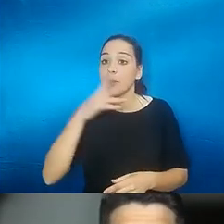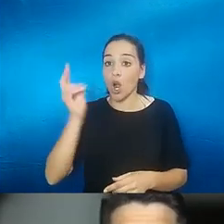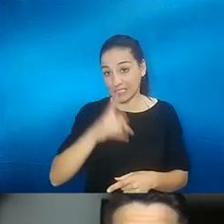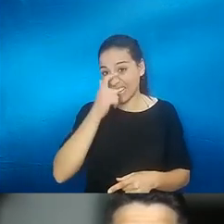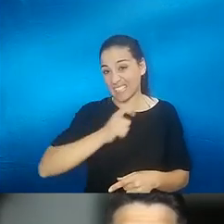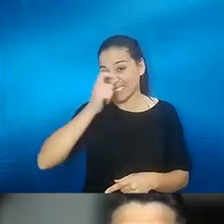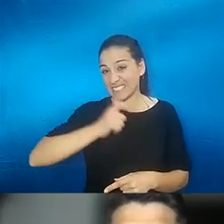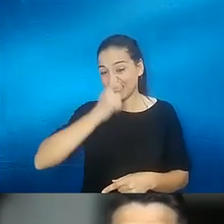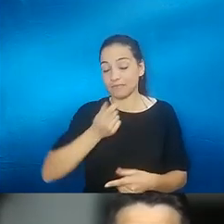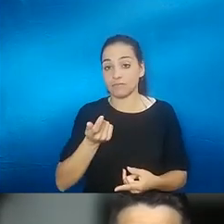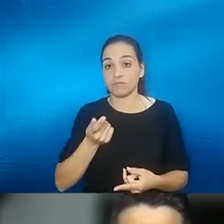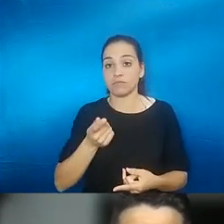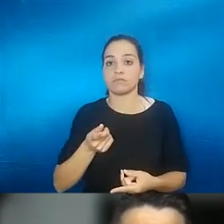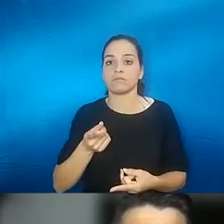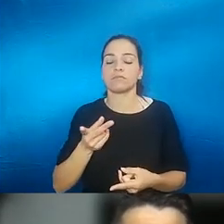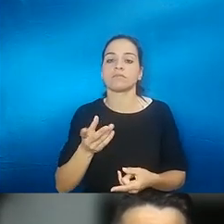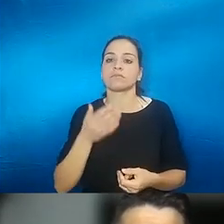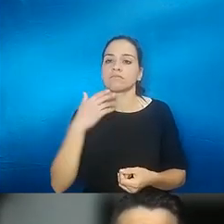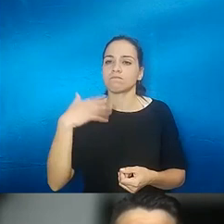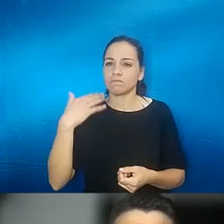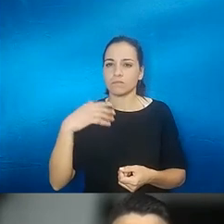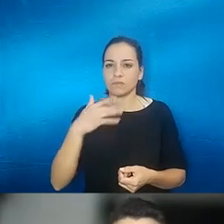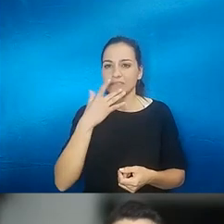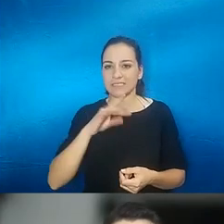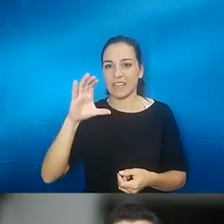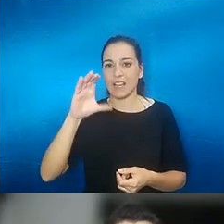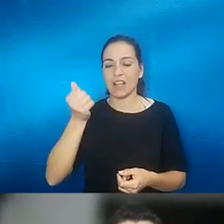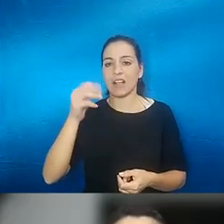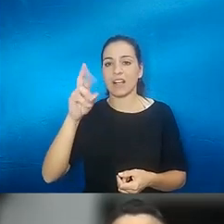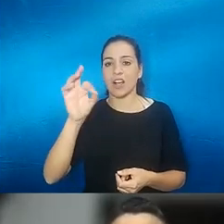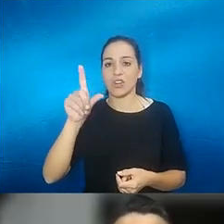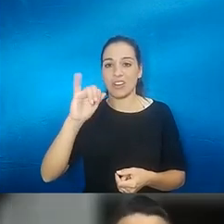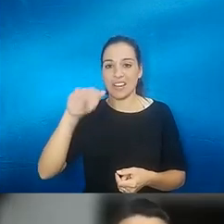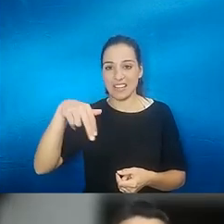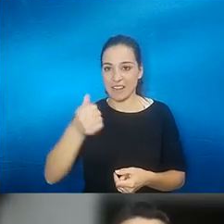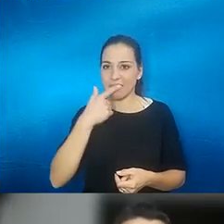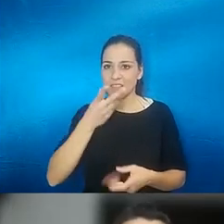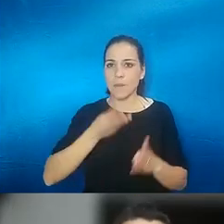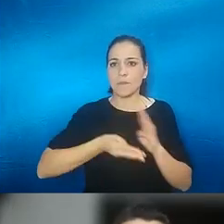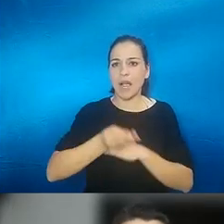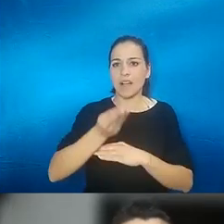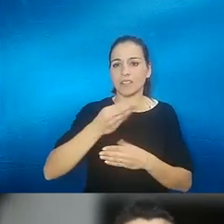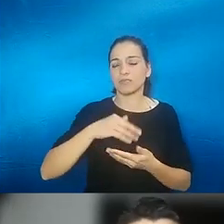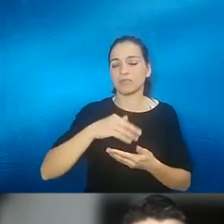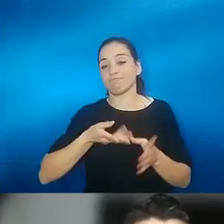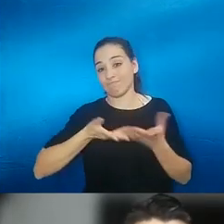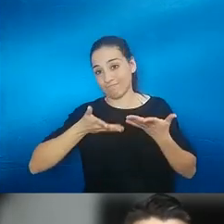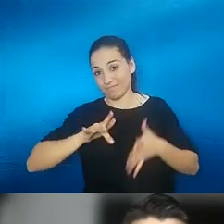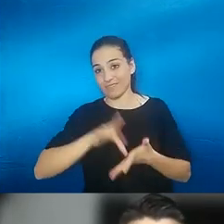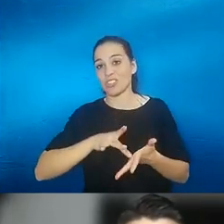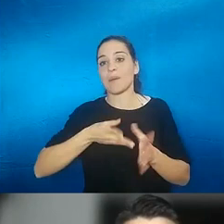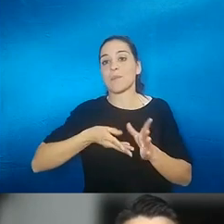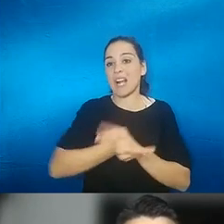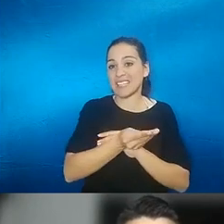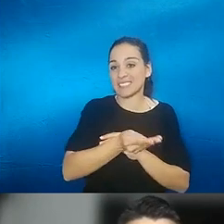aquí que estaba antes no sé si era Carolina que si el parto le dijeron que si no sé